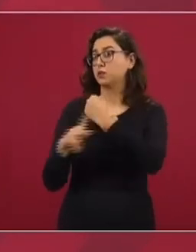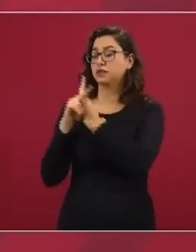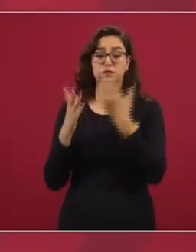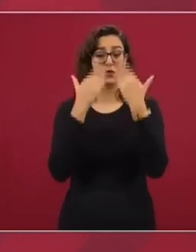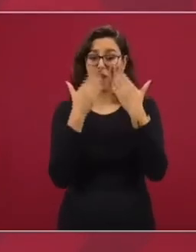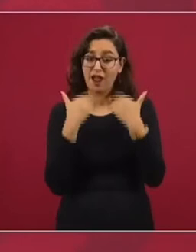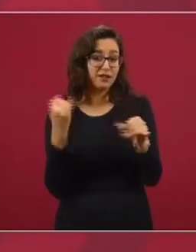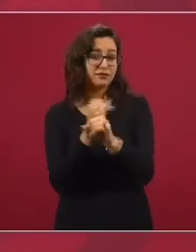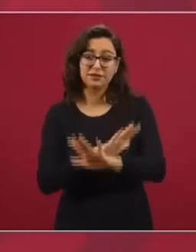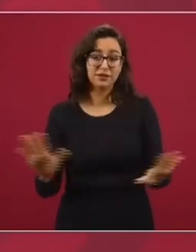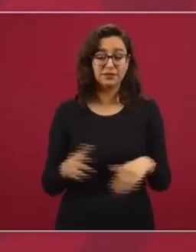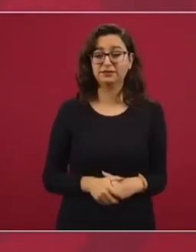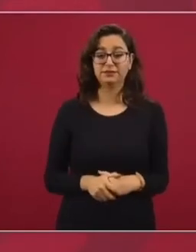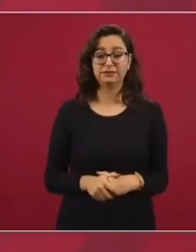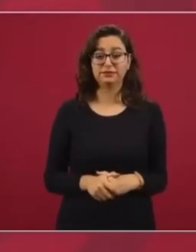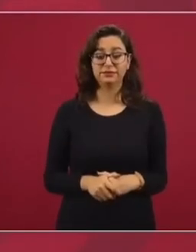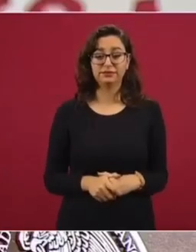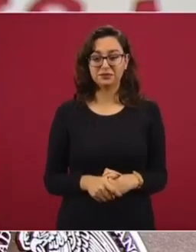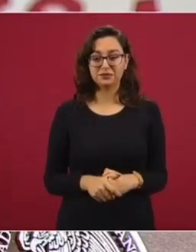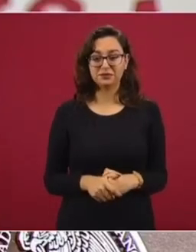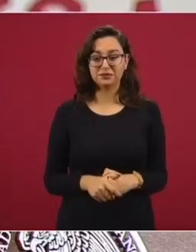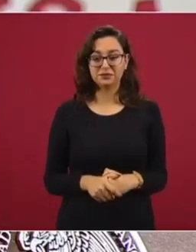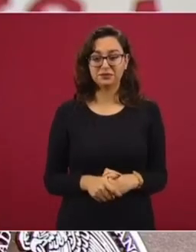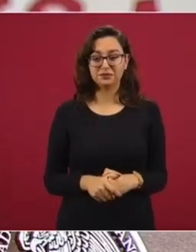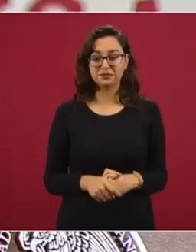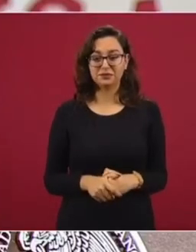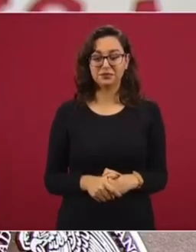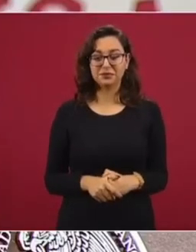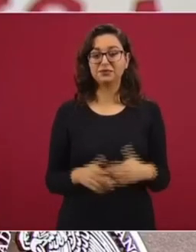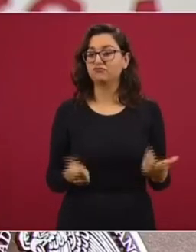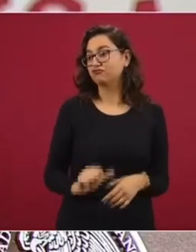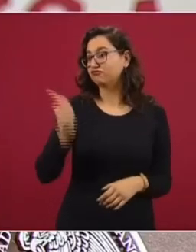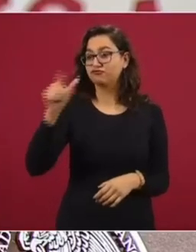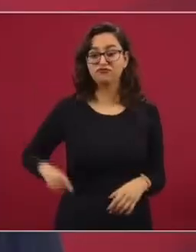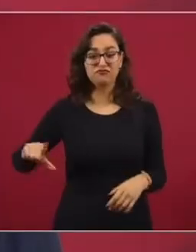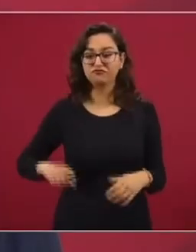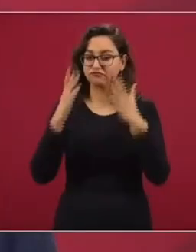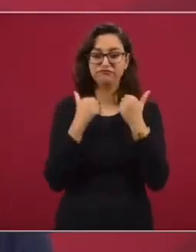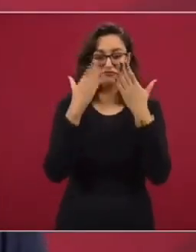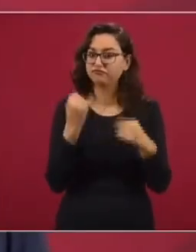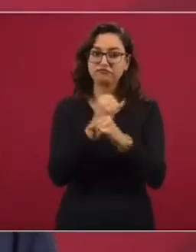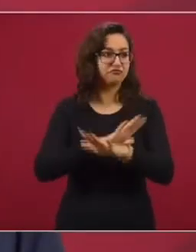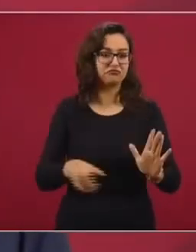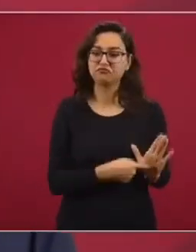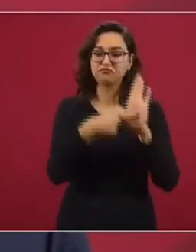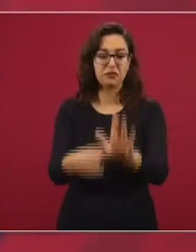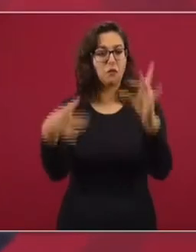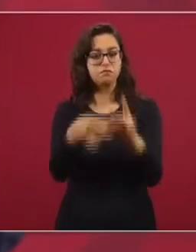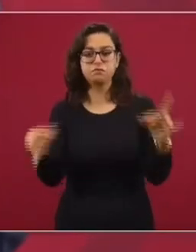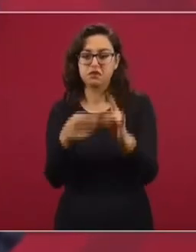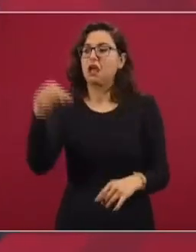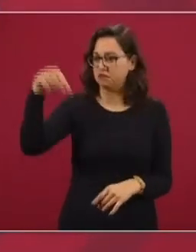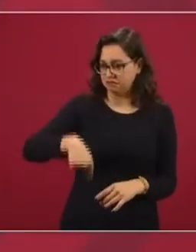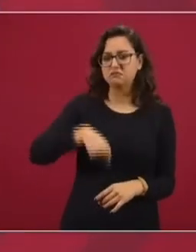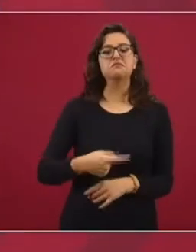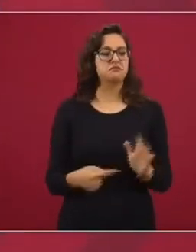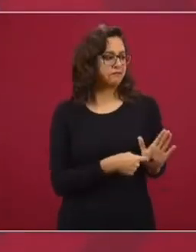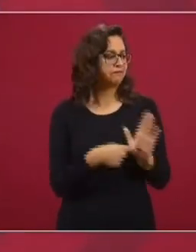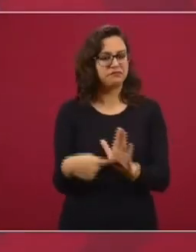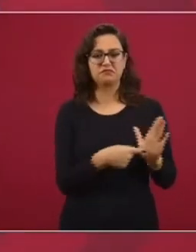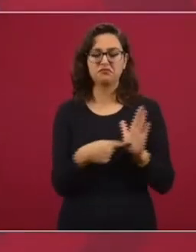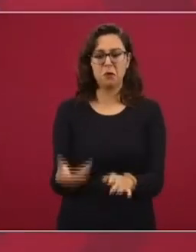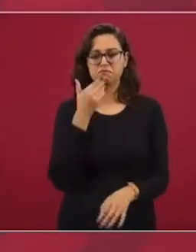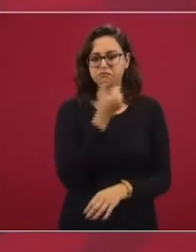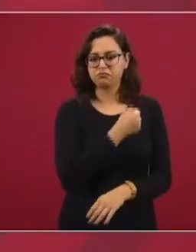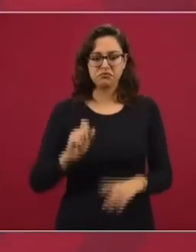no lo tienen en otros gobiernos, tenemos expertos y son los que